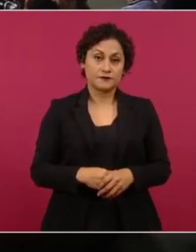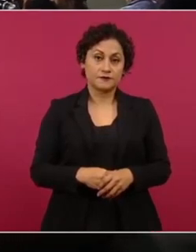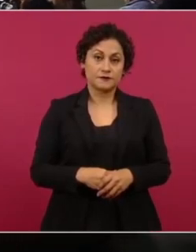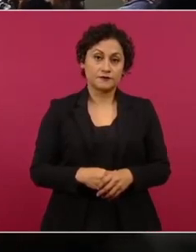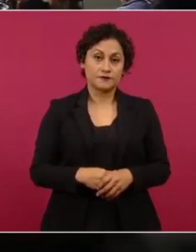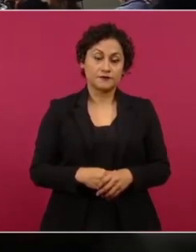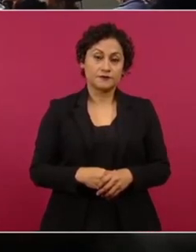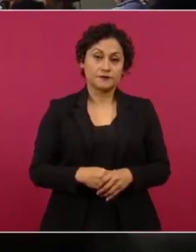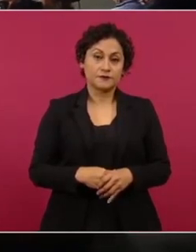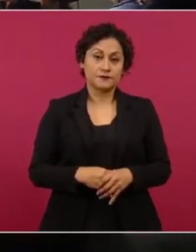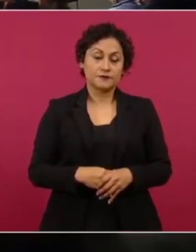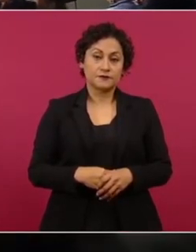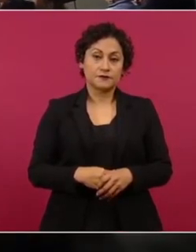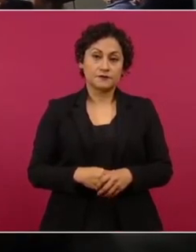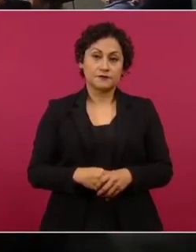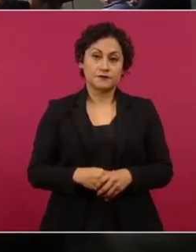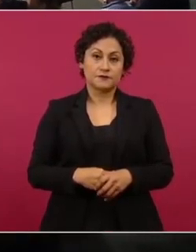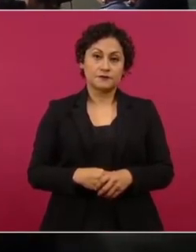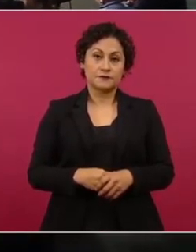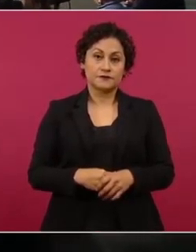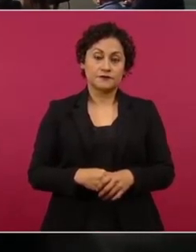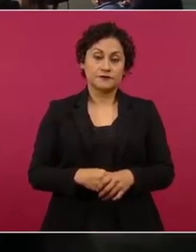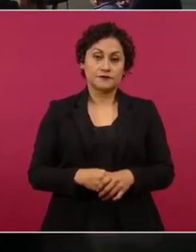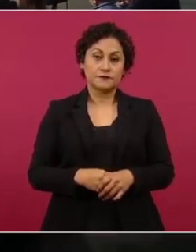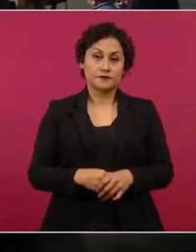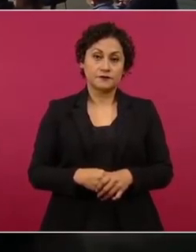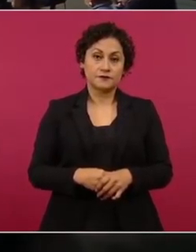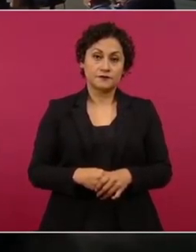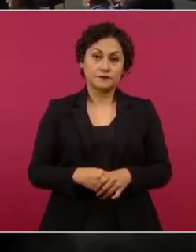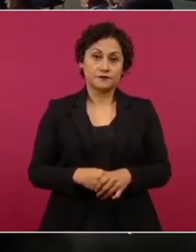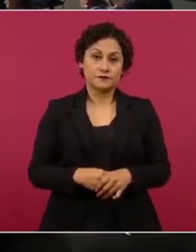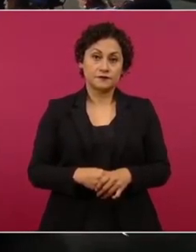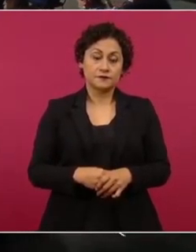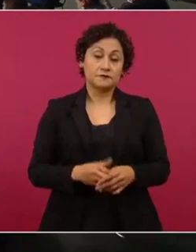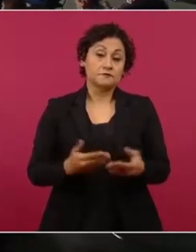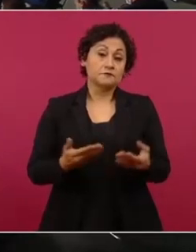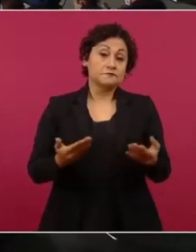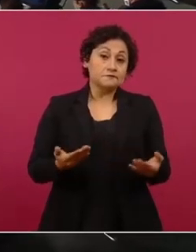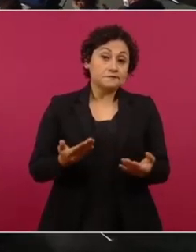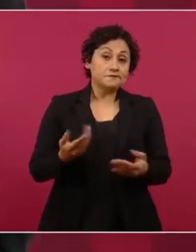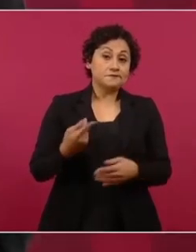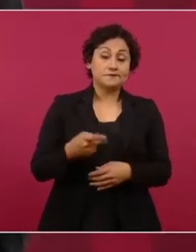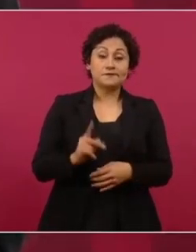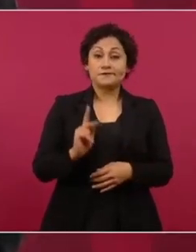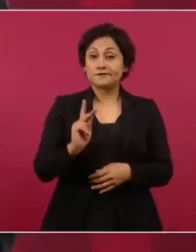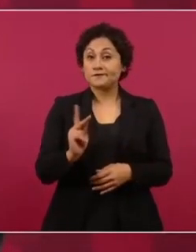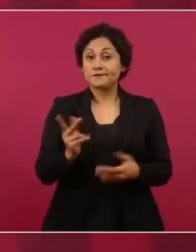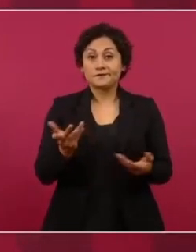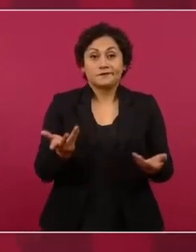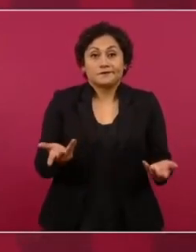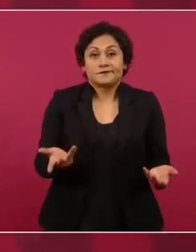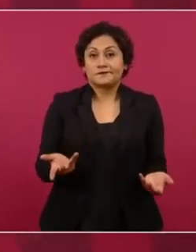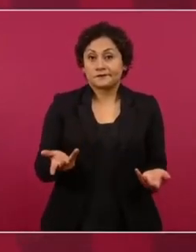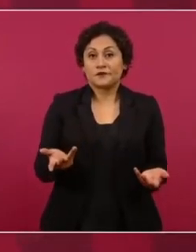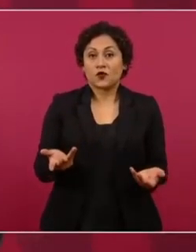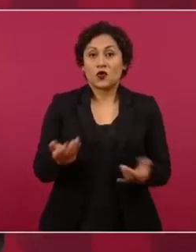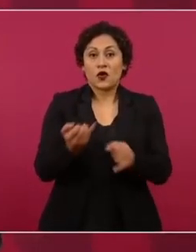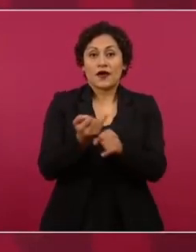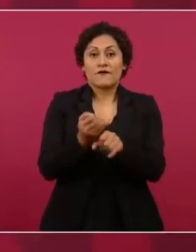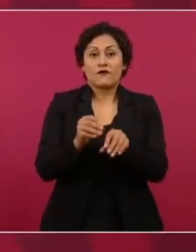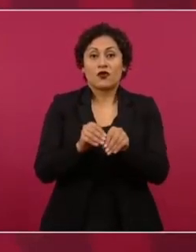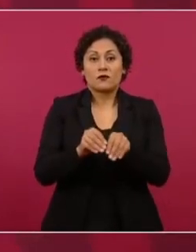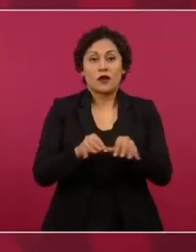Pero quien va a informar, porque es